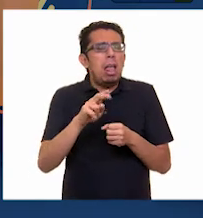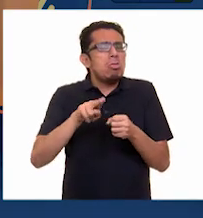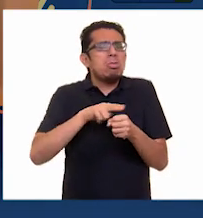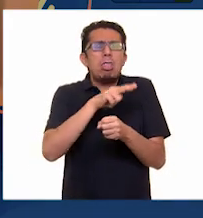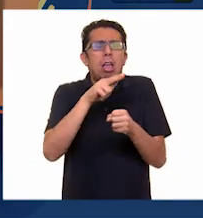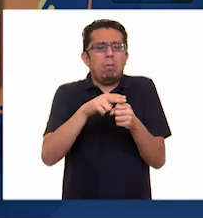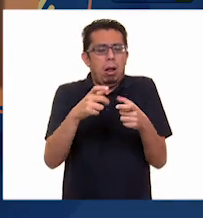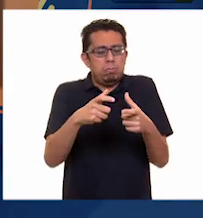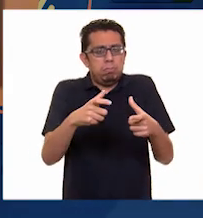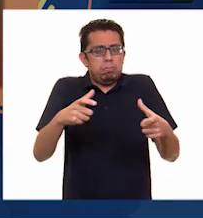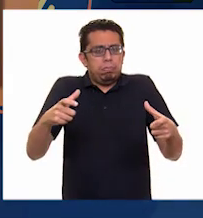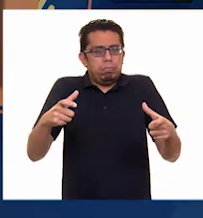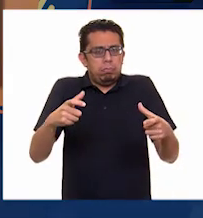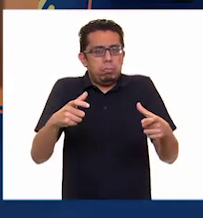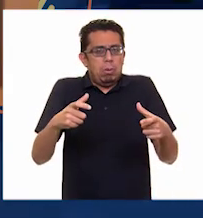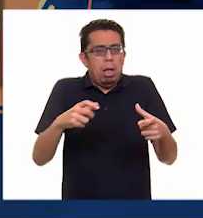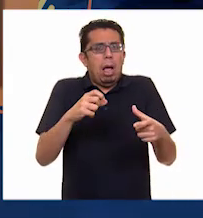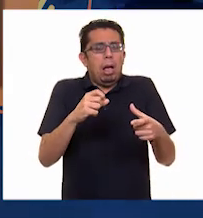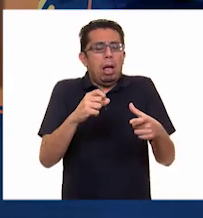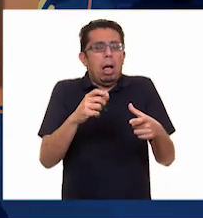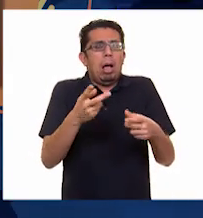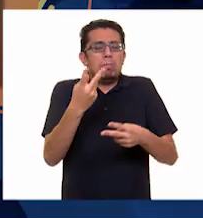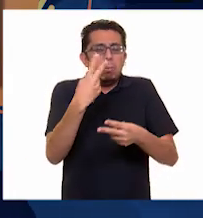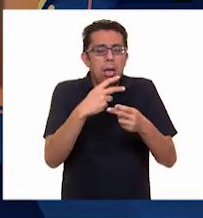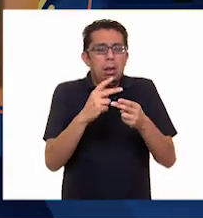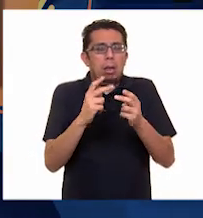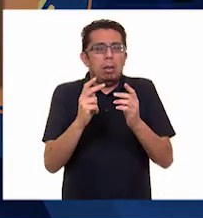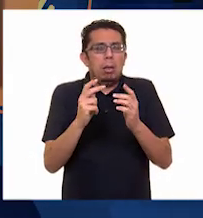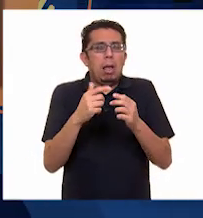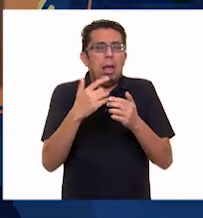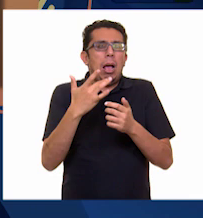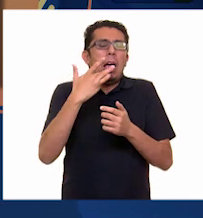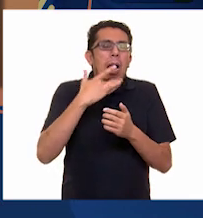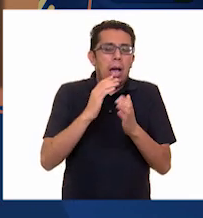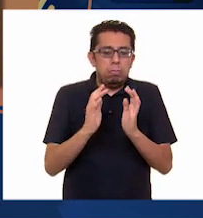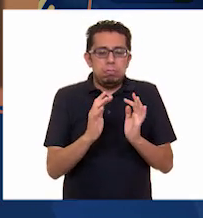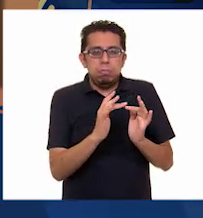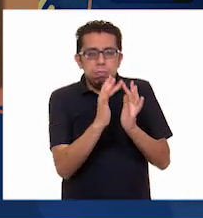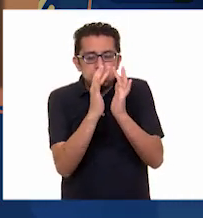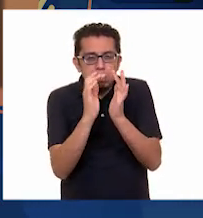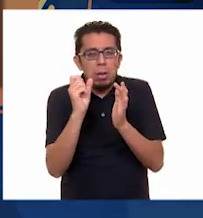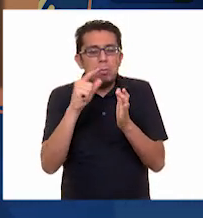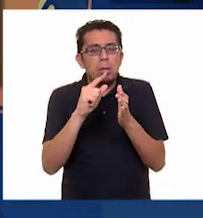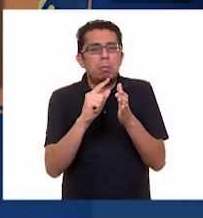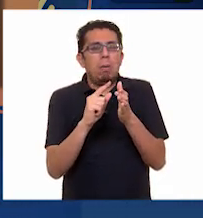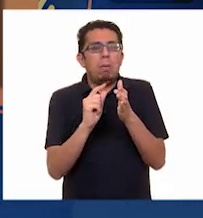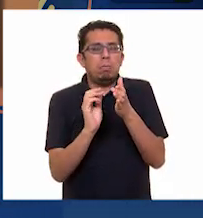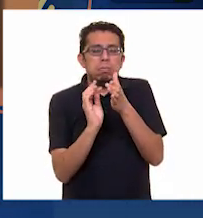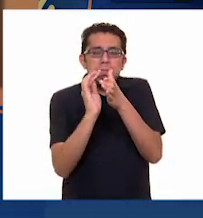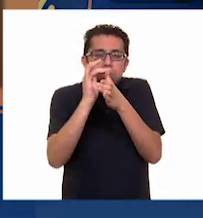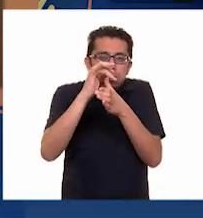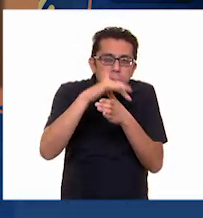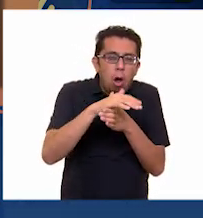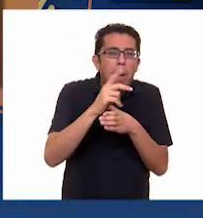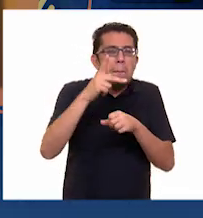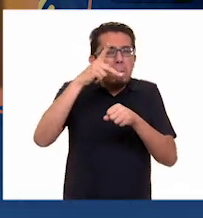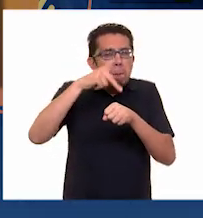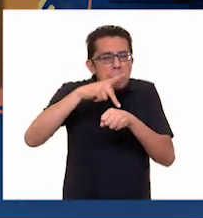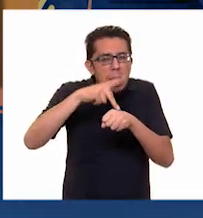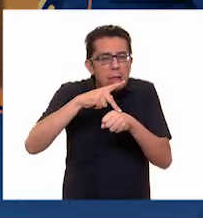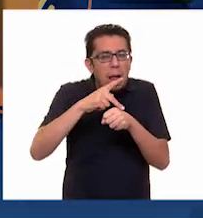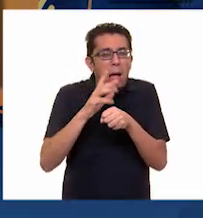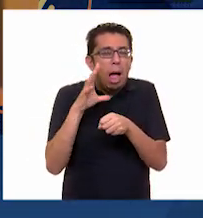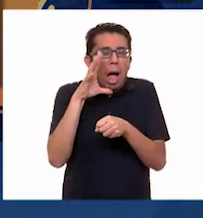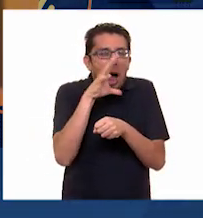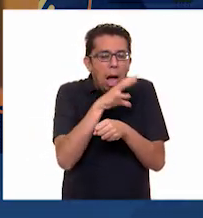corteza terrestre, por donde brotan gases, cenizas y magma o roca fundida. De acuerdo al Atlas Nacional